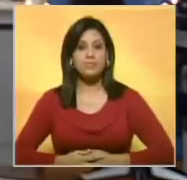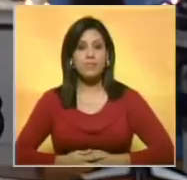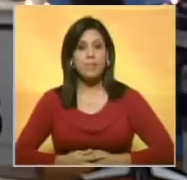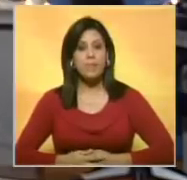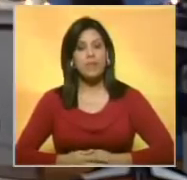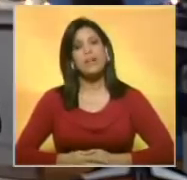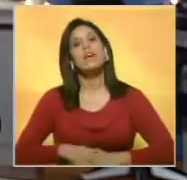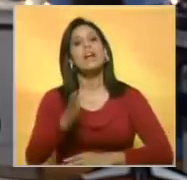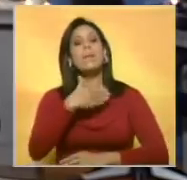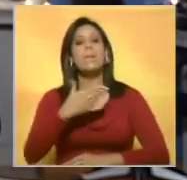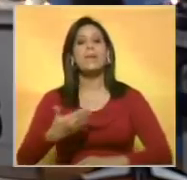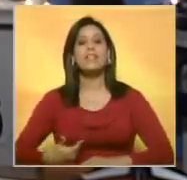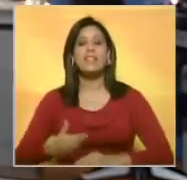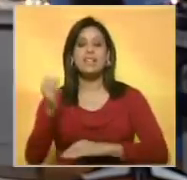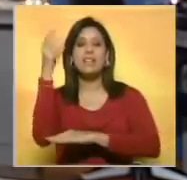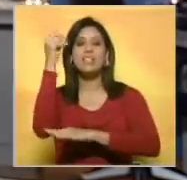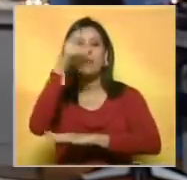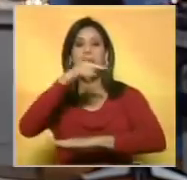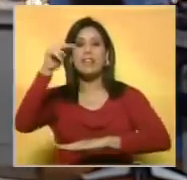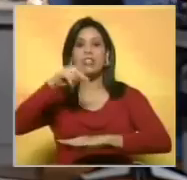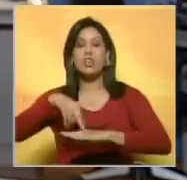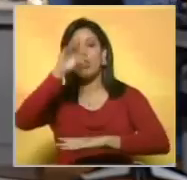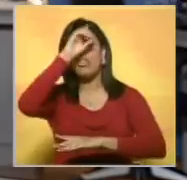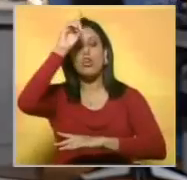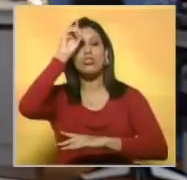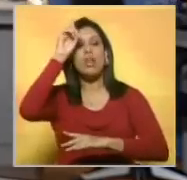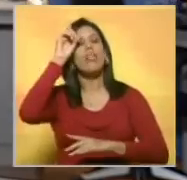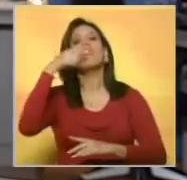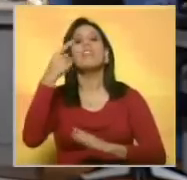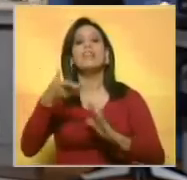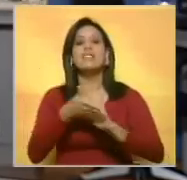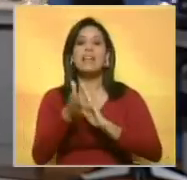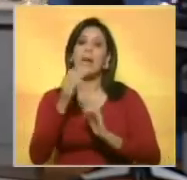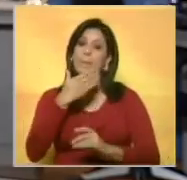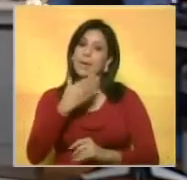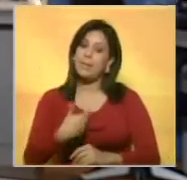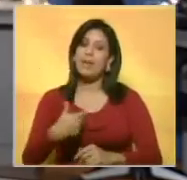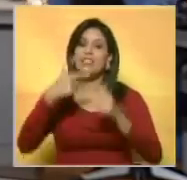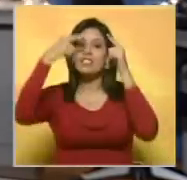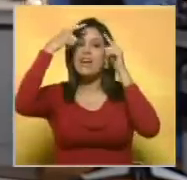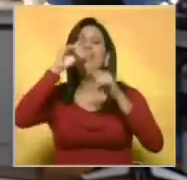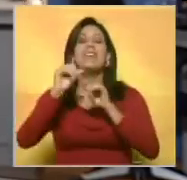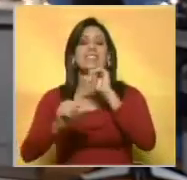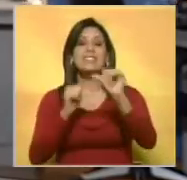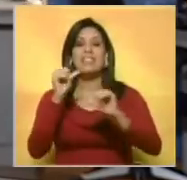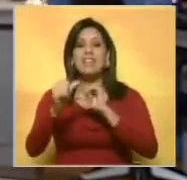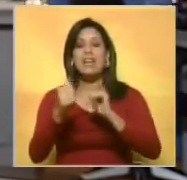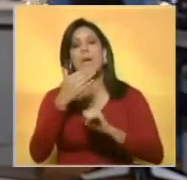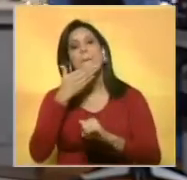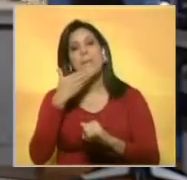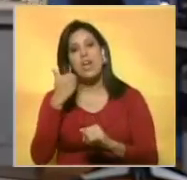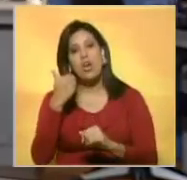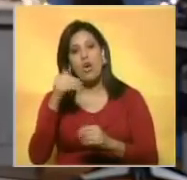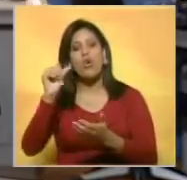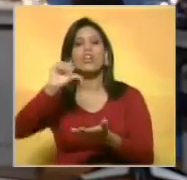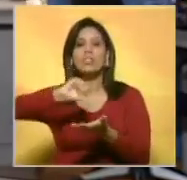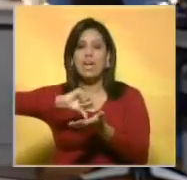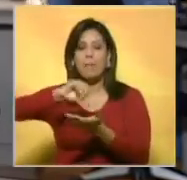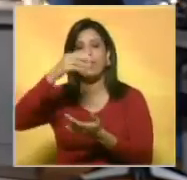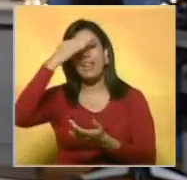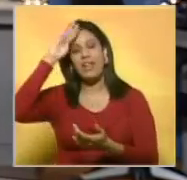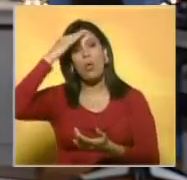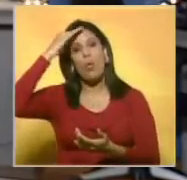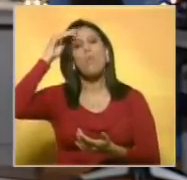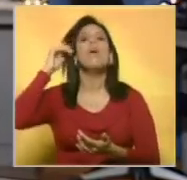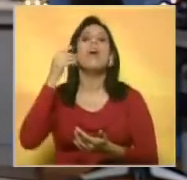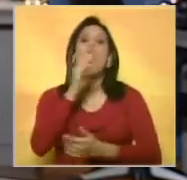El presidente de la Asamblea Nacional, Diosdado Cabello, dijo que el primer mandatario, Hugo Chávez, continúa en franca recuperación en La Habana. Aseguró que la oposición no